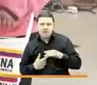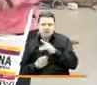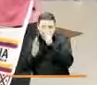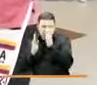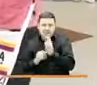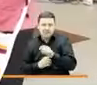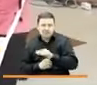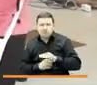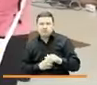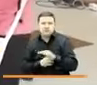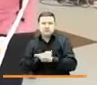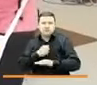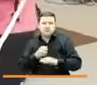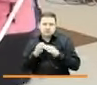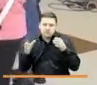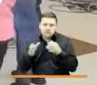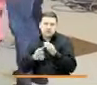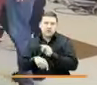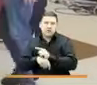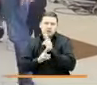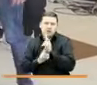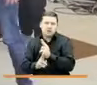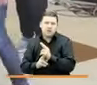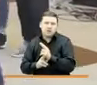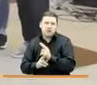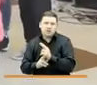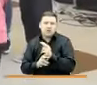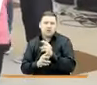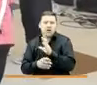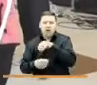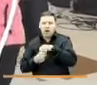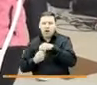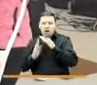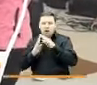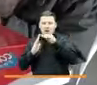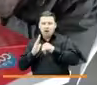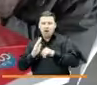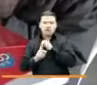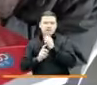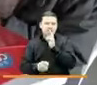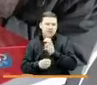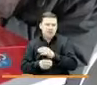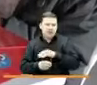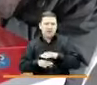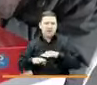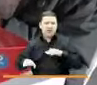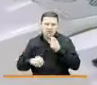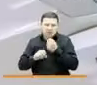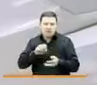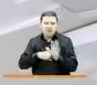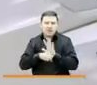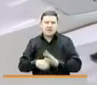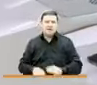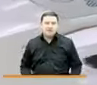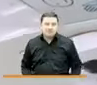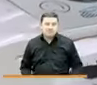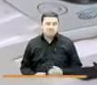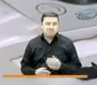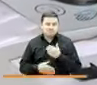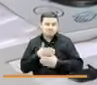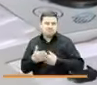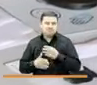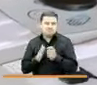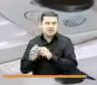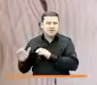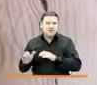sus necesidades básicas e inmediatas en medio del aislamiento y las dificultades sociales causadas por la pandemia. Mientras avanzamos en